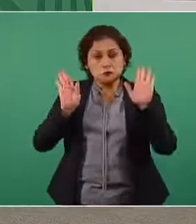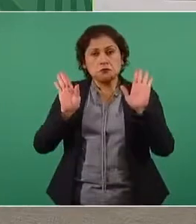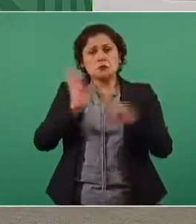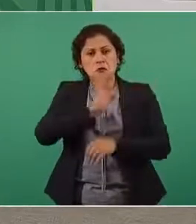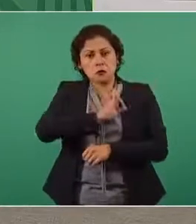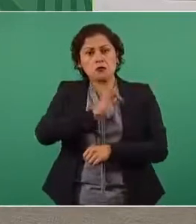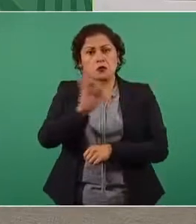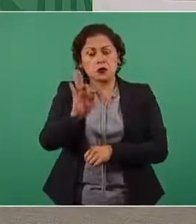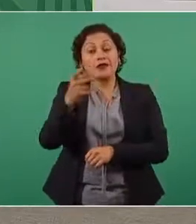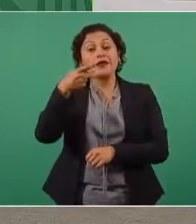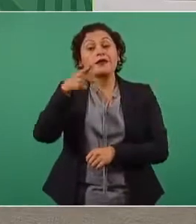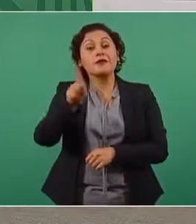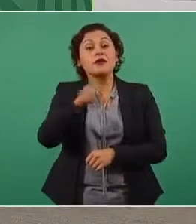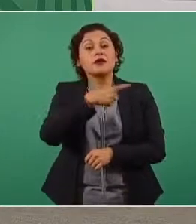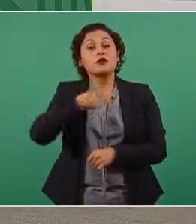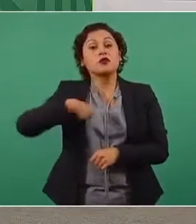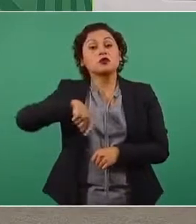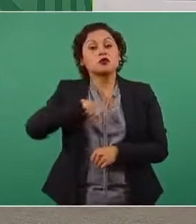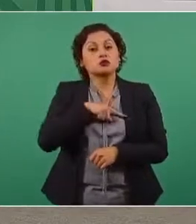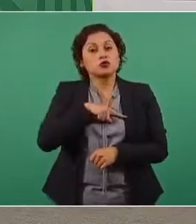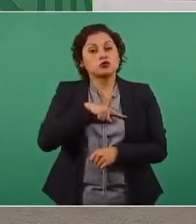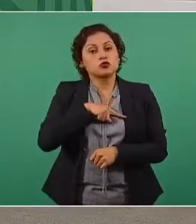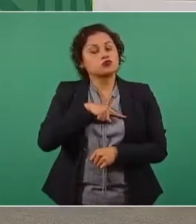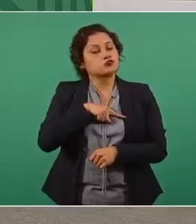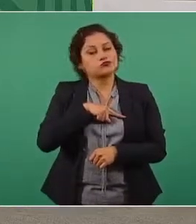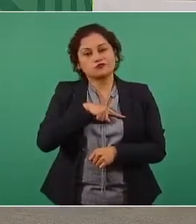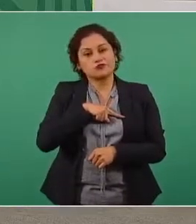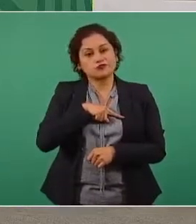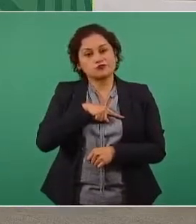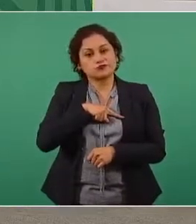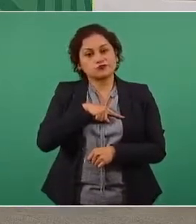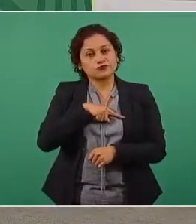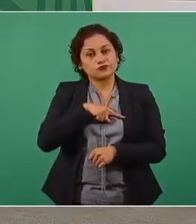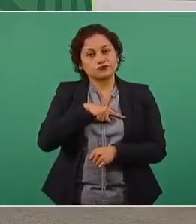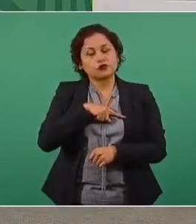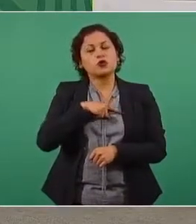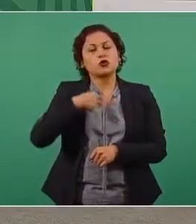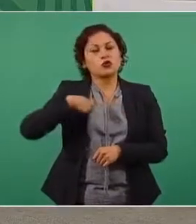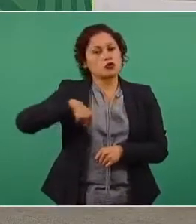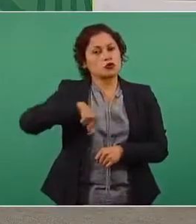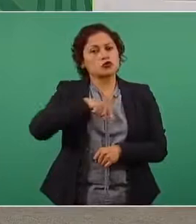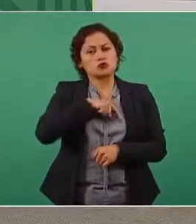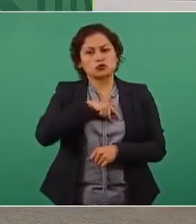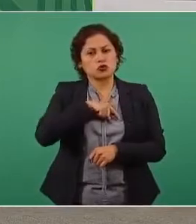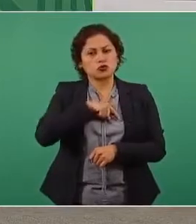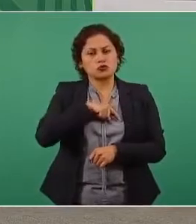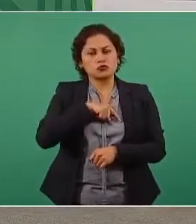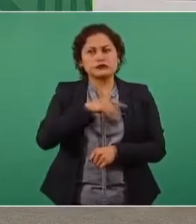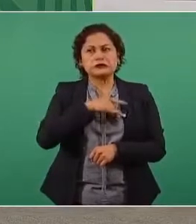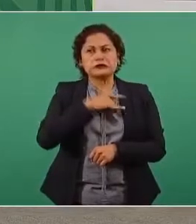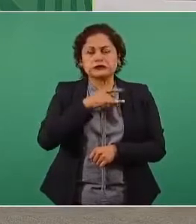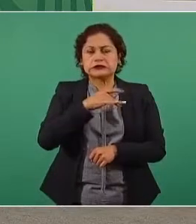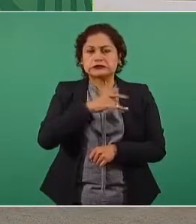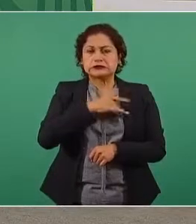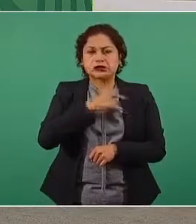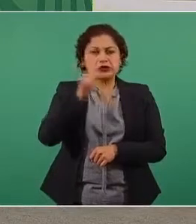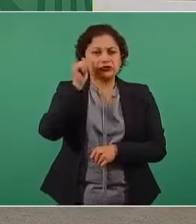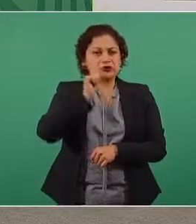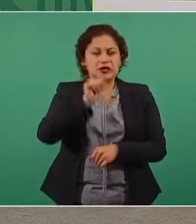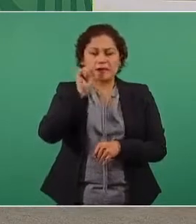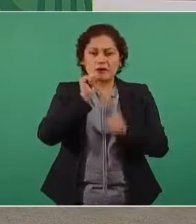acercarnos siempre y estar